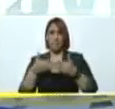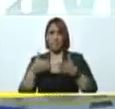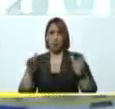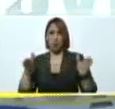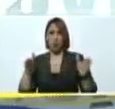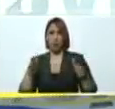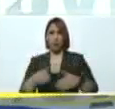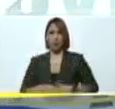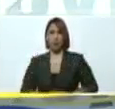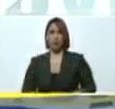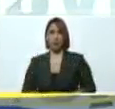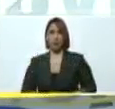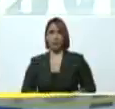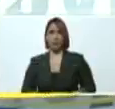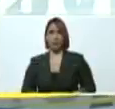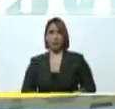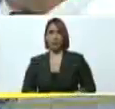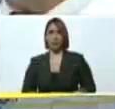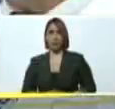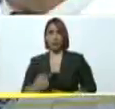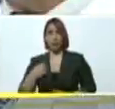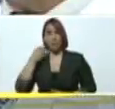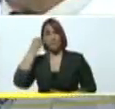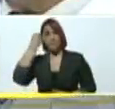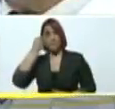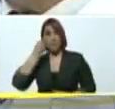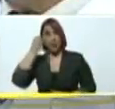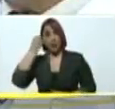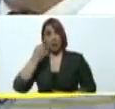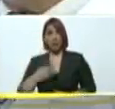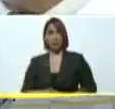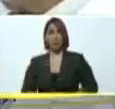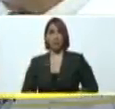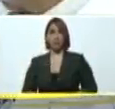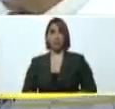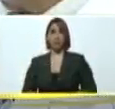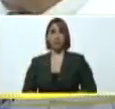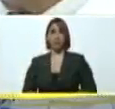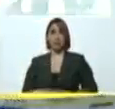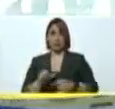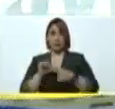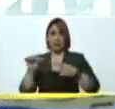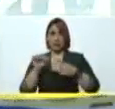de lo que yo creo es el área